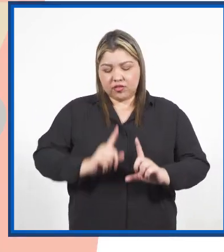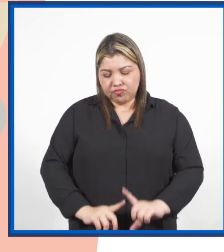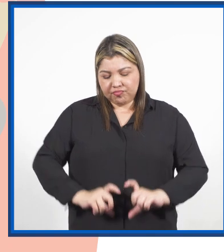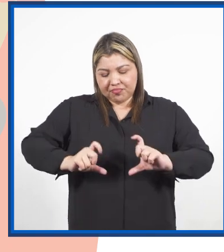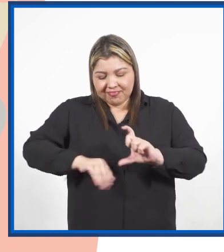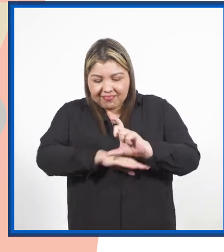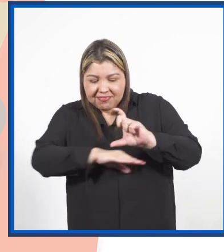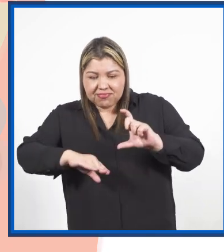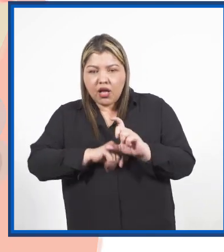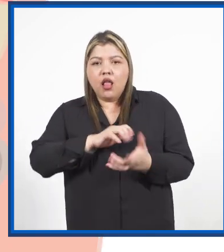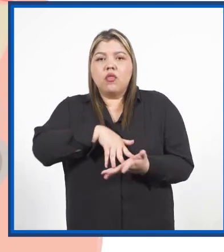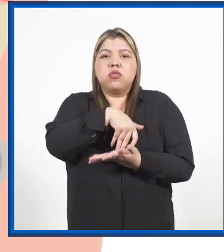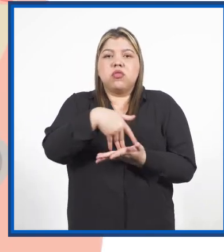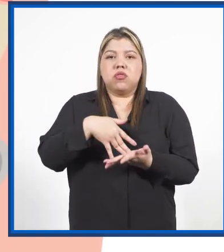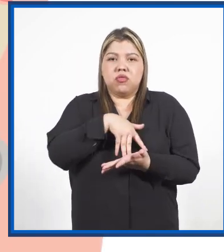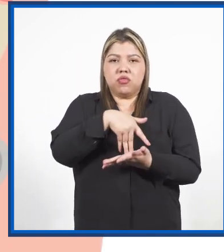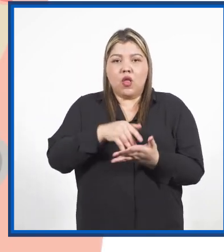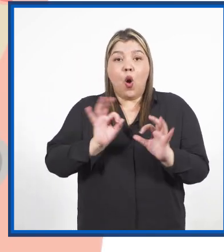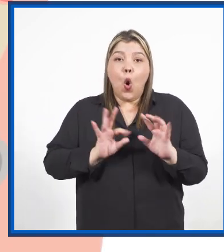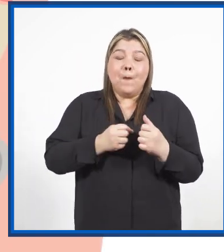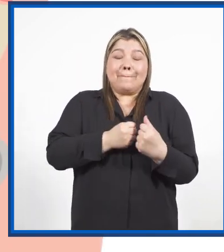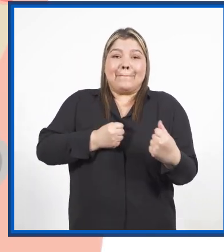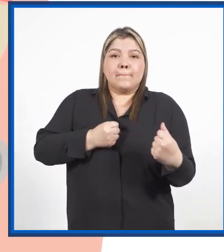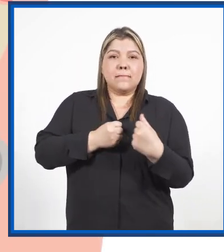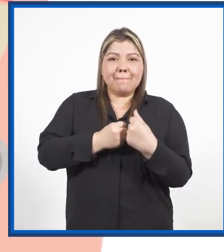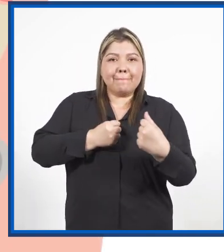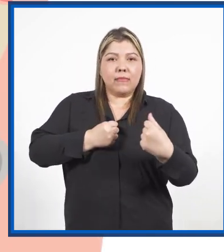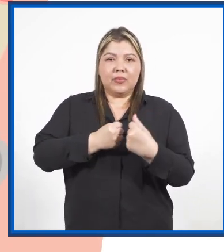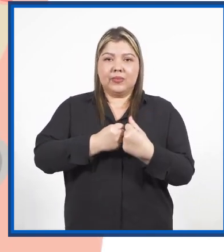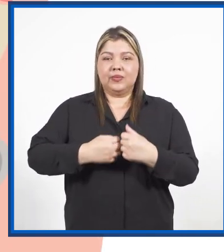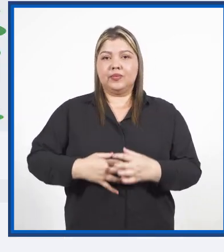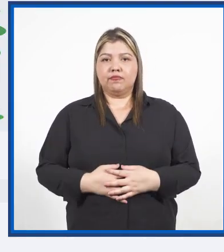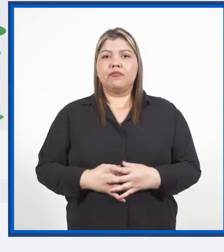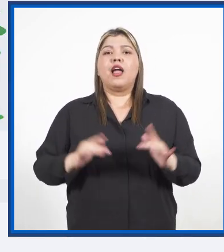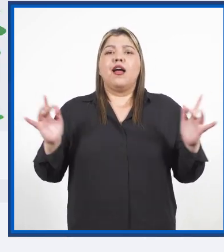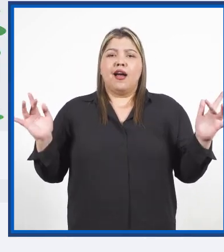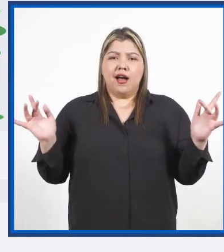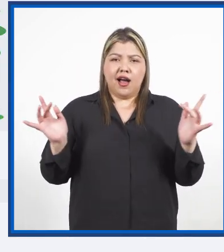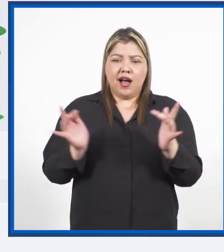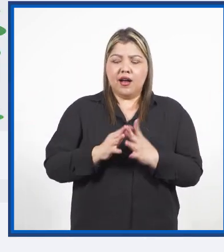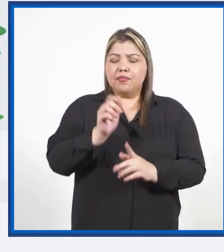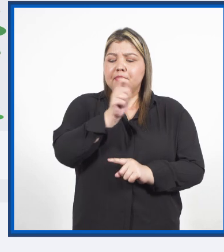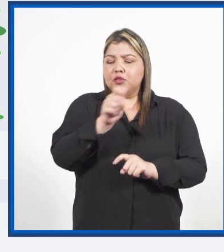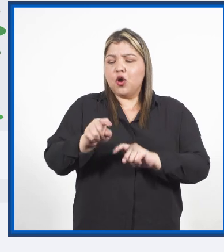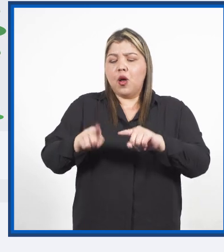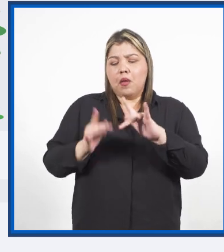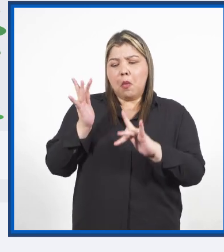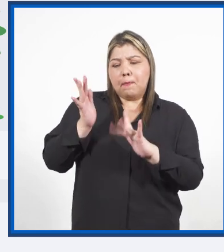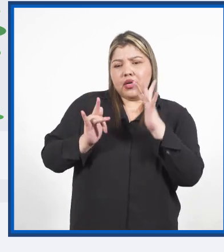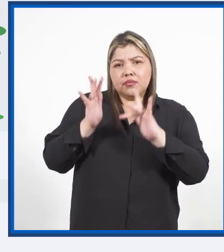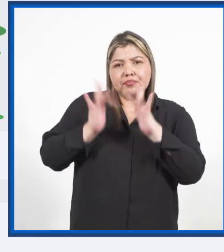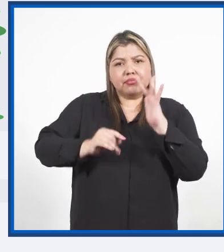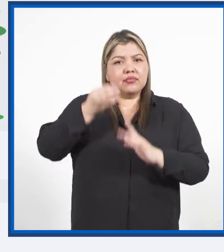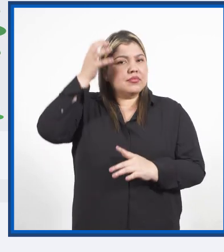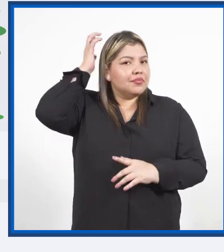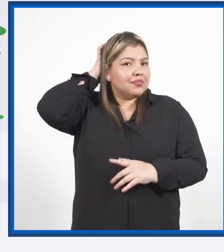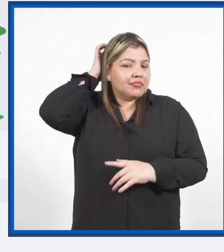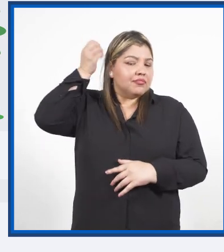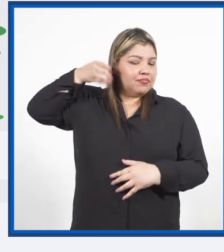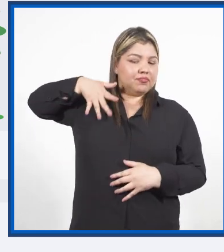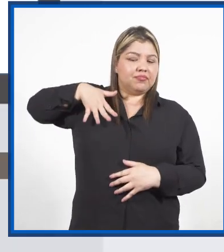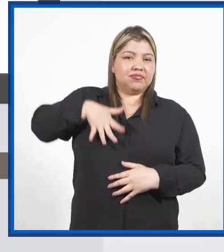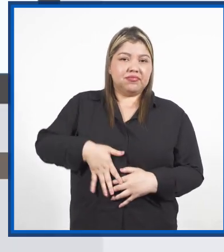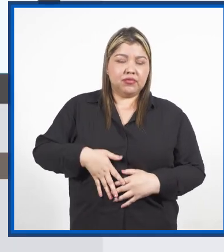asociado con debilidad o tensión del piso pélvico. Se presenta en personas con alteraciones